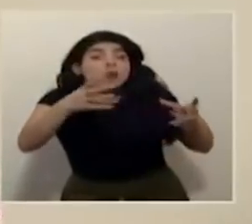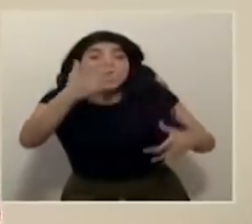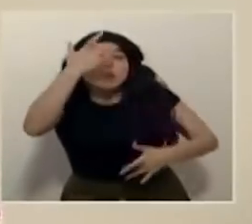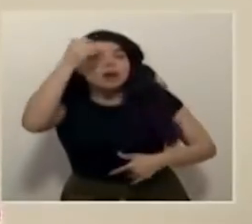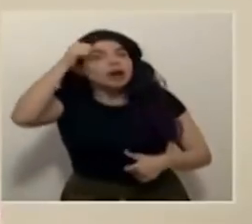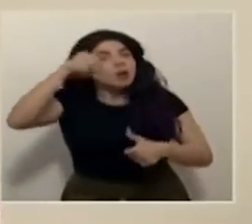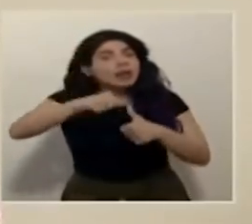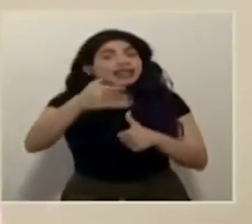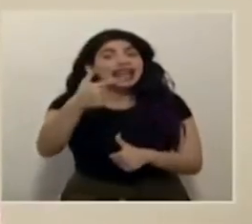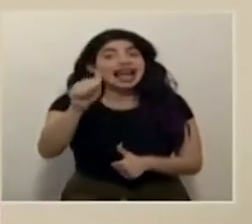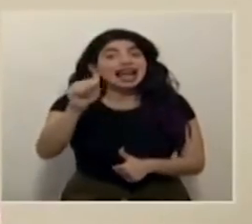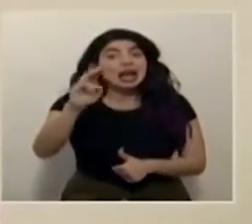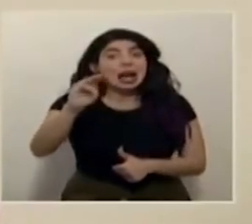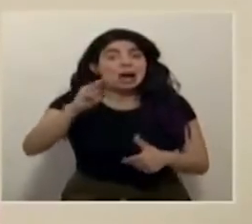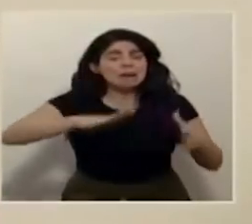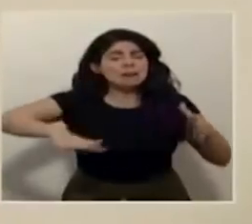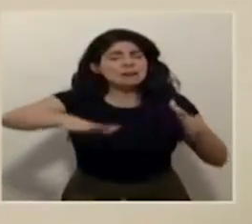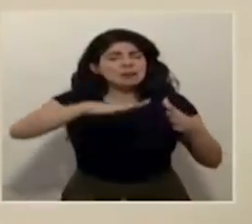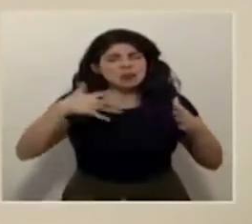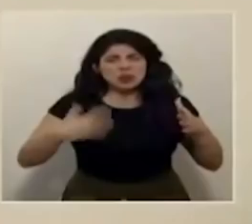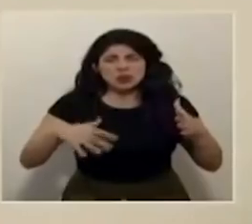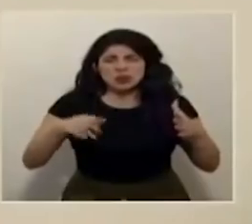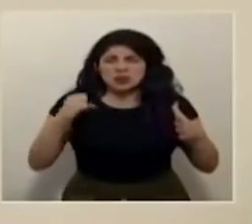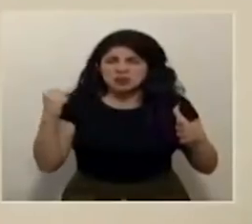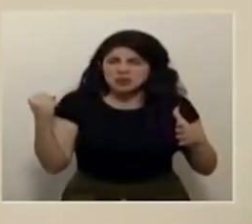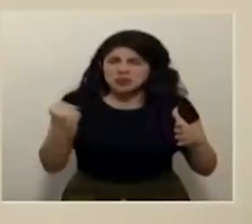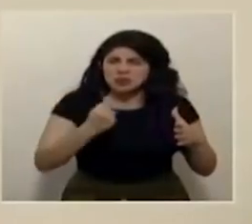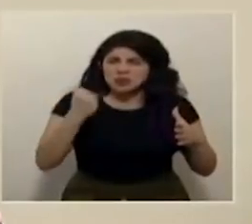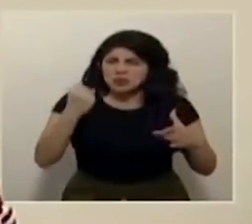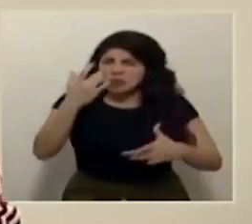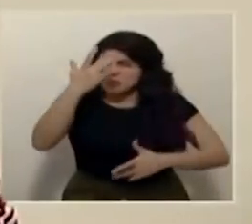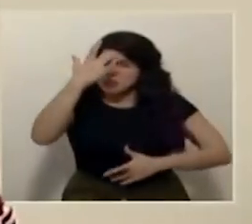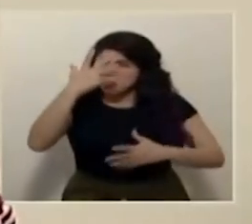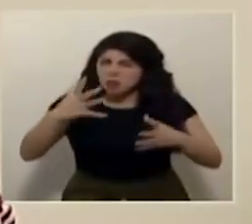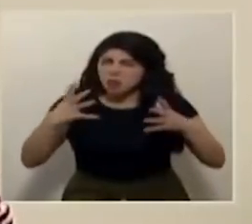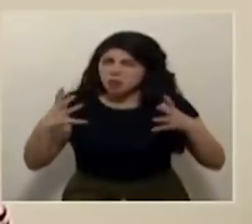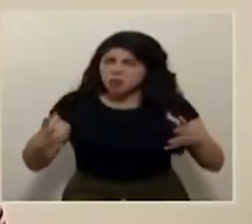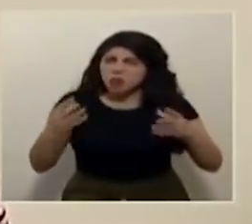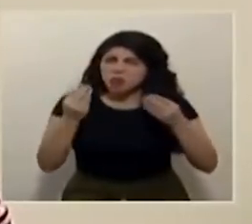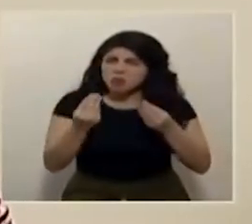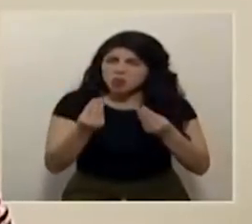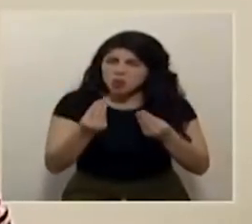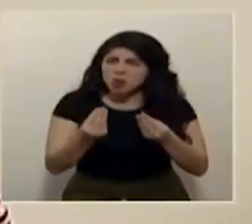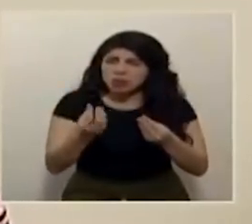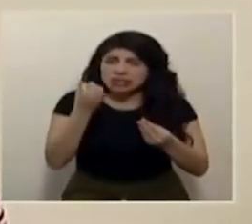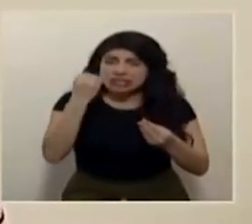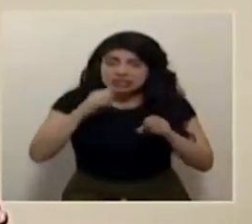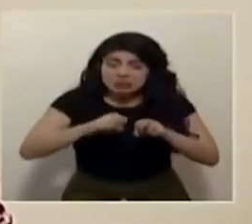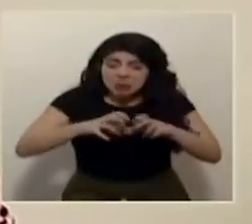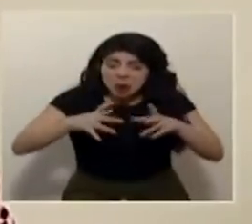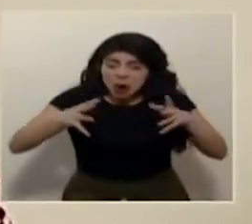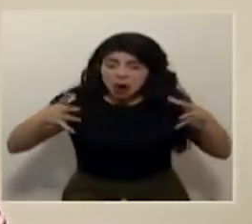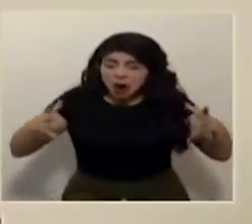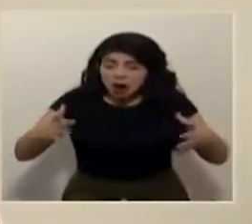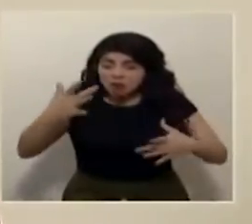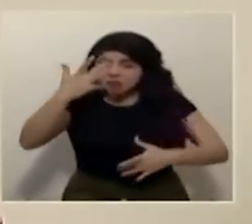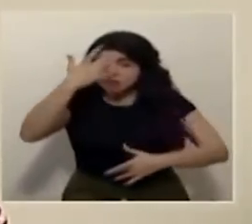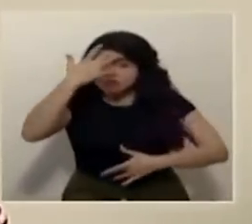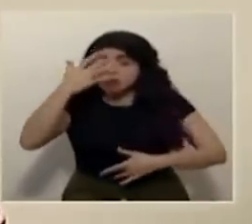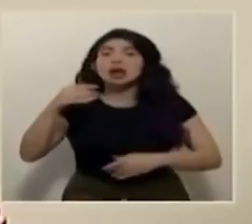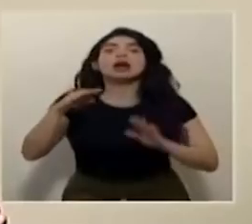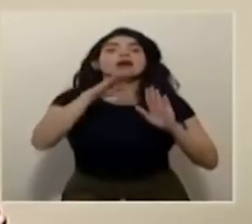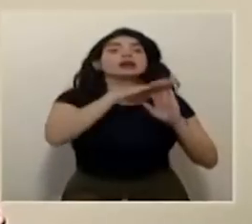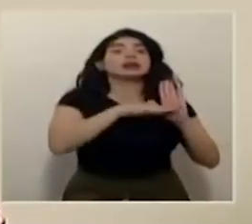en Agam tenemos en este momento un peso enorme de los infectados, entre más infectados sabemos que con protocolos se